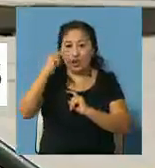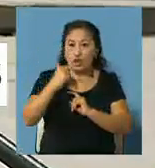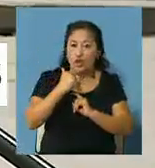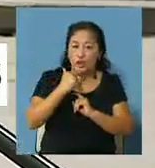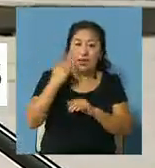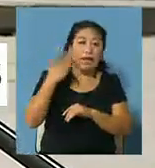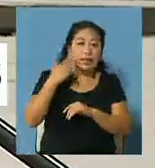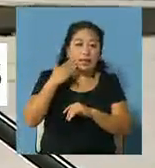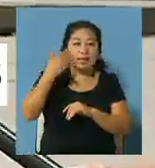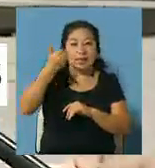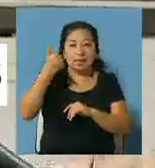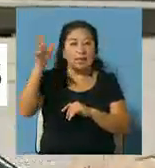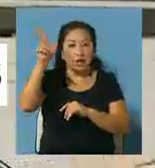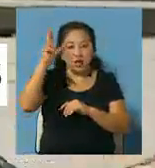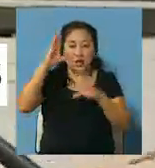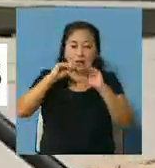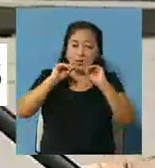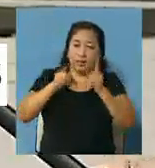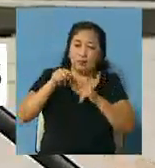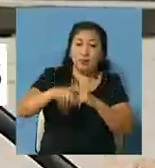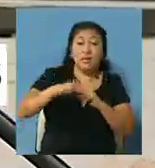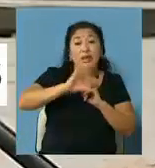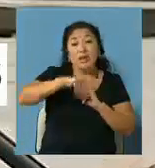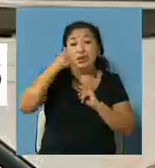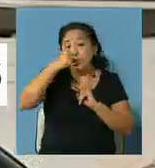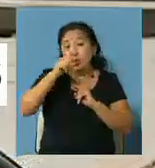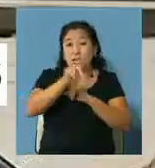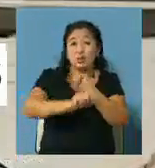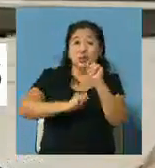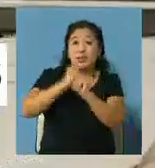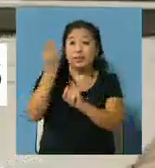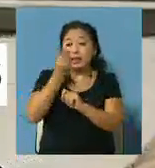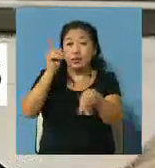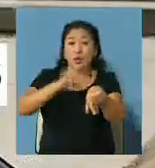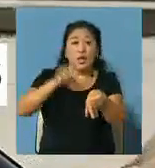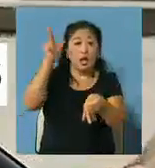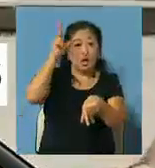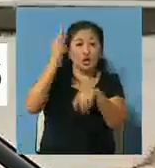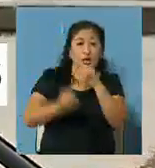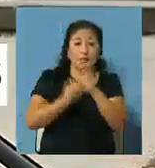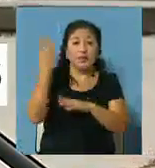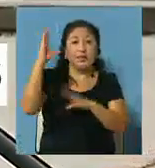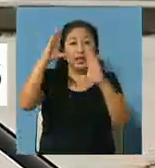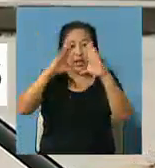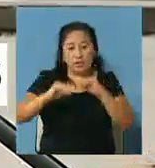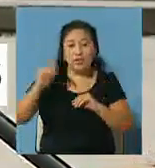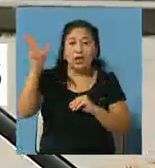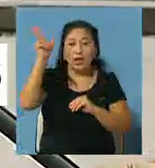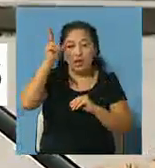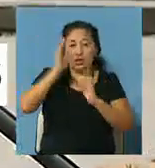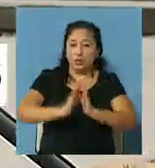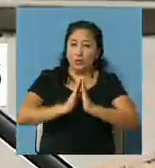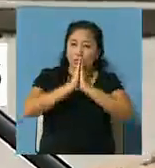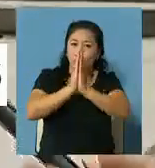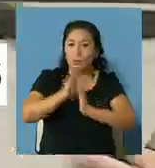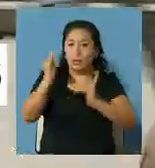11 y a la tarde a las 18 de las 20 y los demás días, de lunes a sábado a las 8 de la mañana y a las 20 horas la Santa